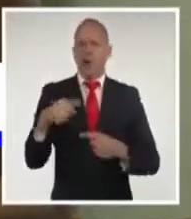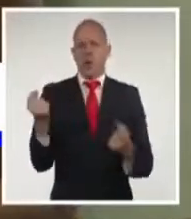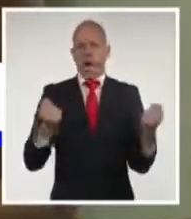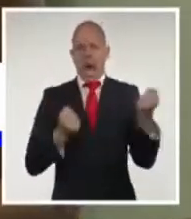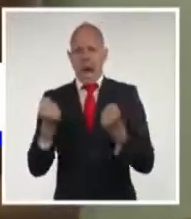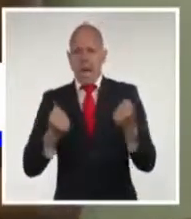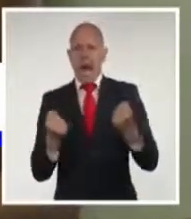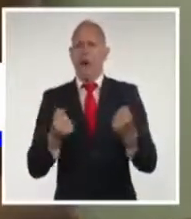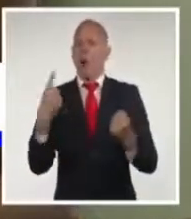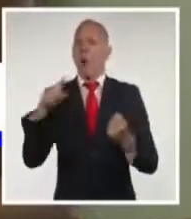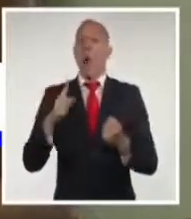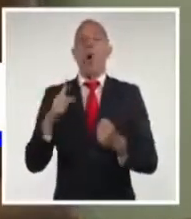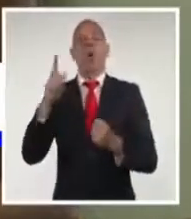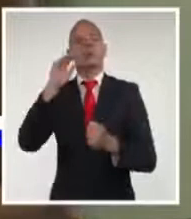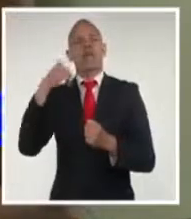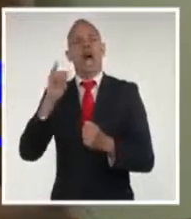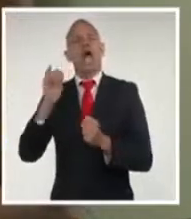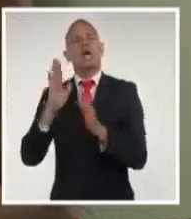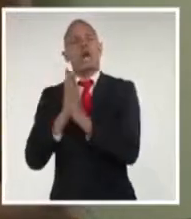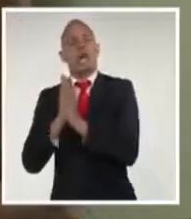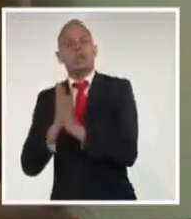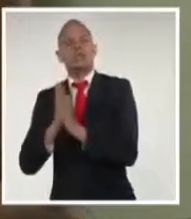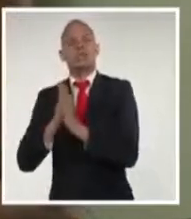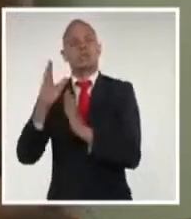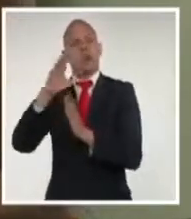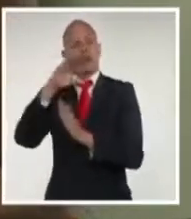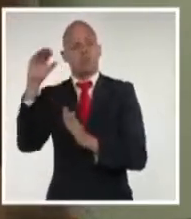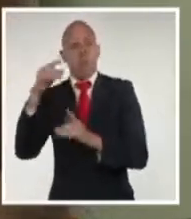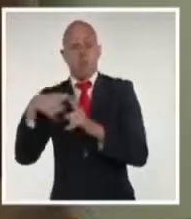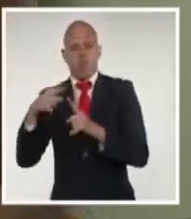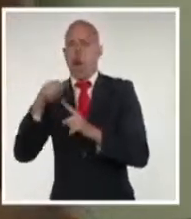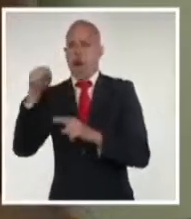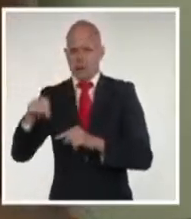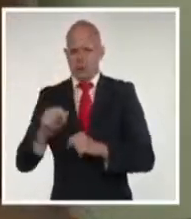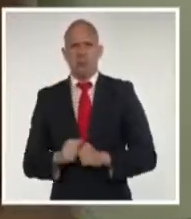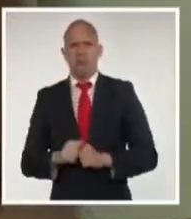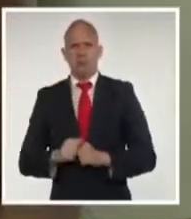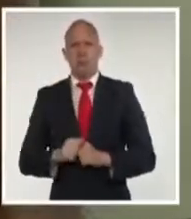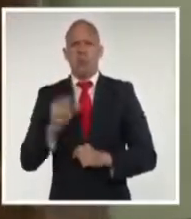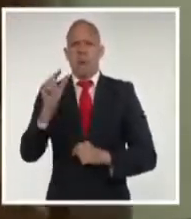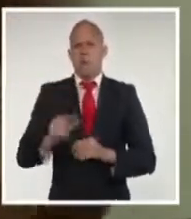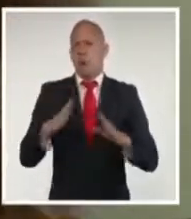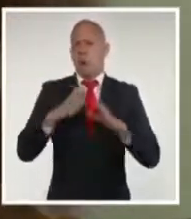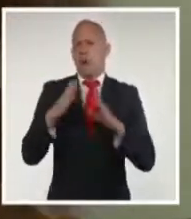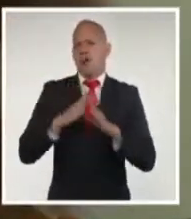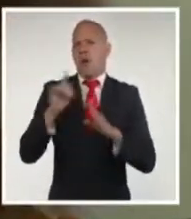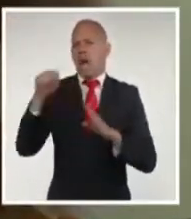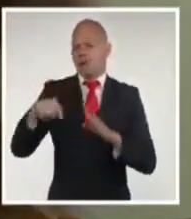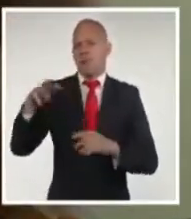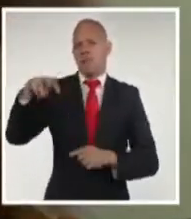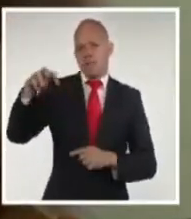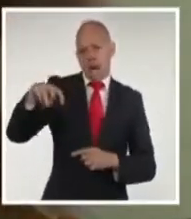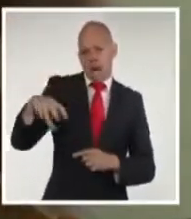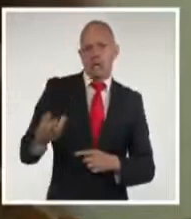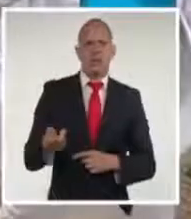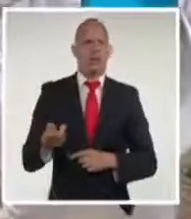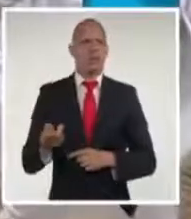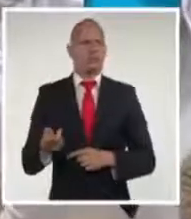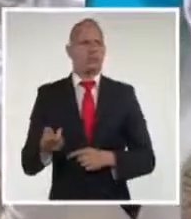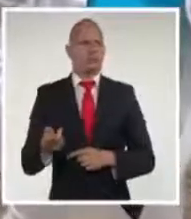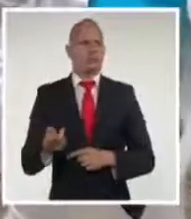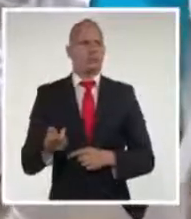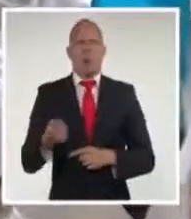iglesias fuera de la iglesia presbiteriana, se han unido personas sencillas de los barrios, aquí en Marianao, en Playa, en Elveado.